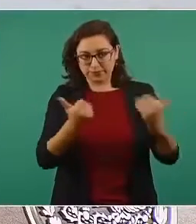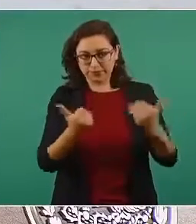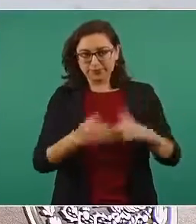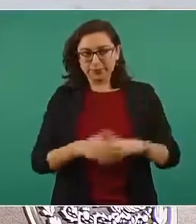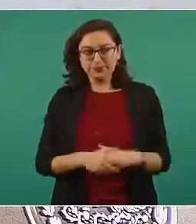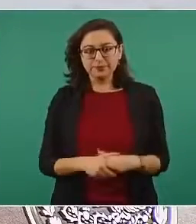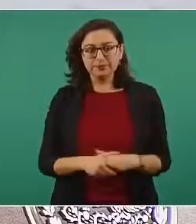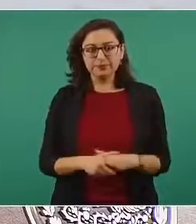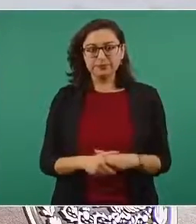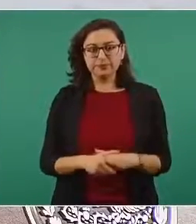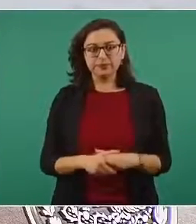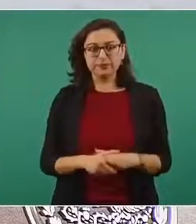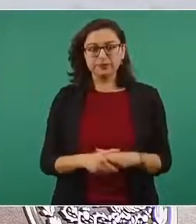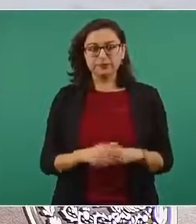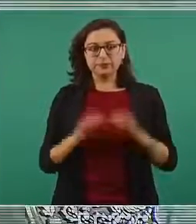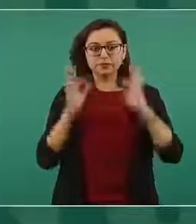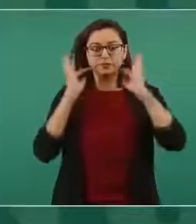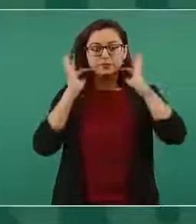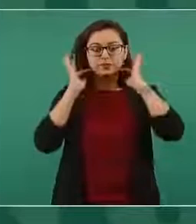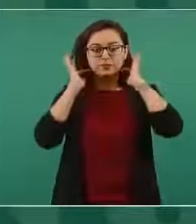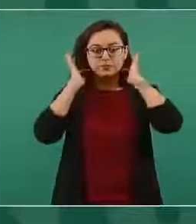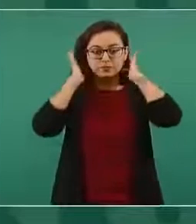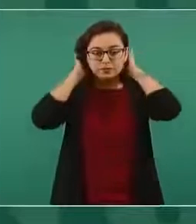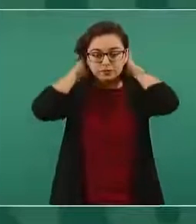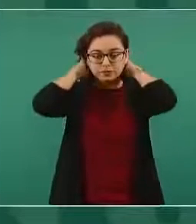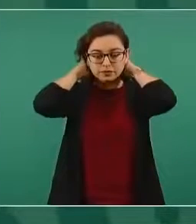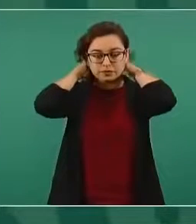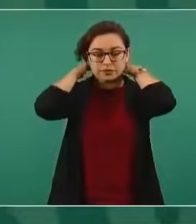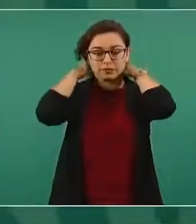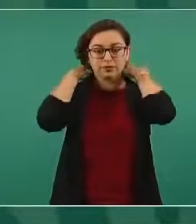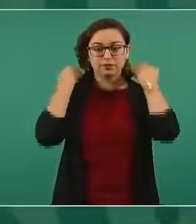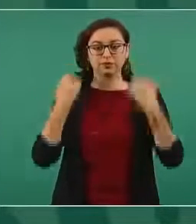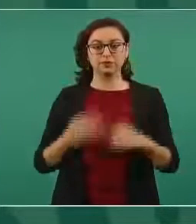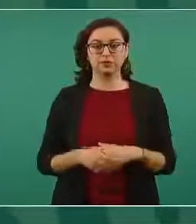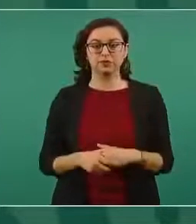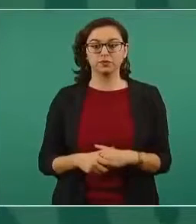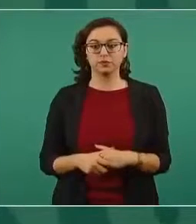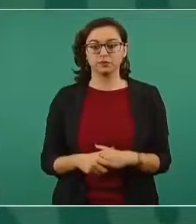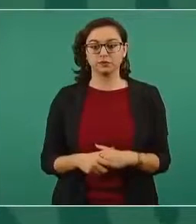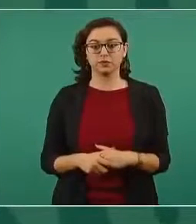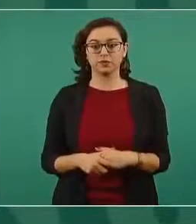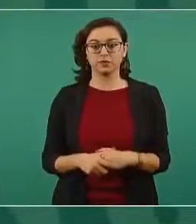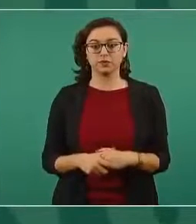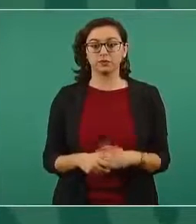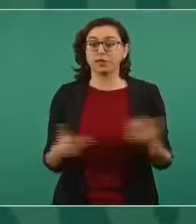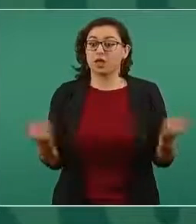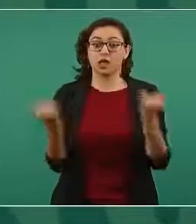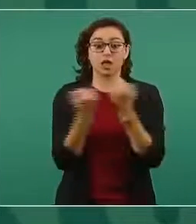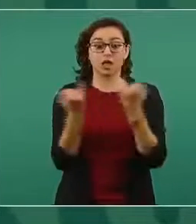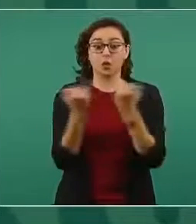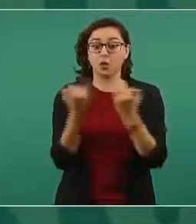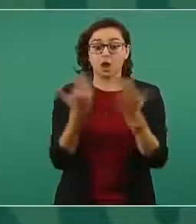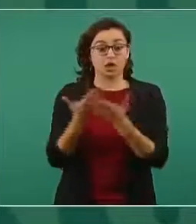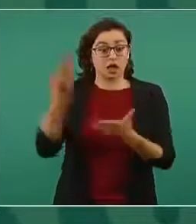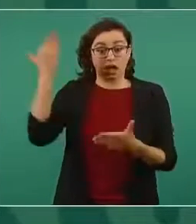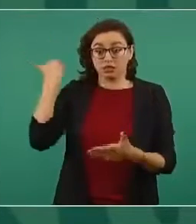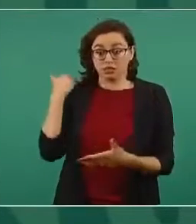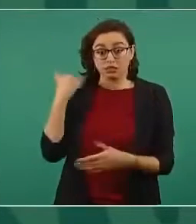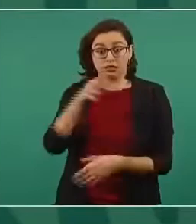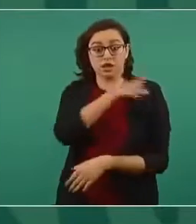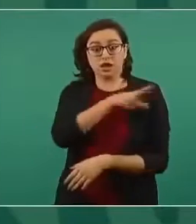Voy a hacer lo mismo que hice cuando lo del general Cienfuegos,